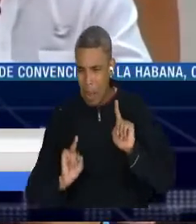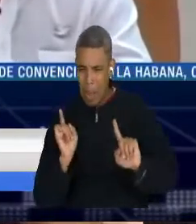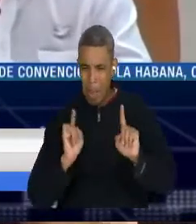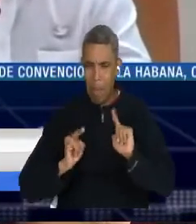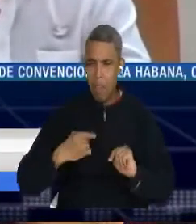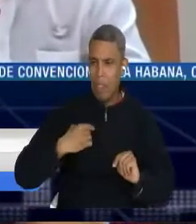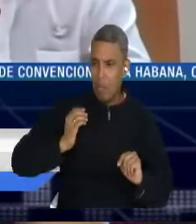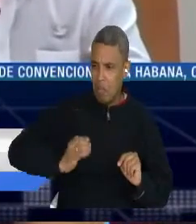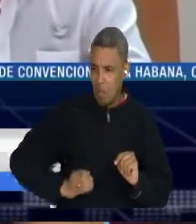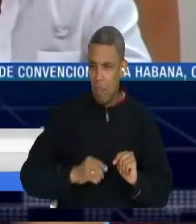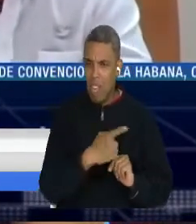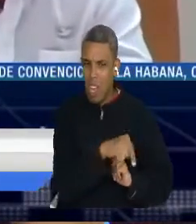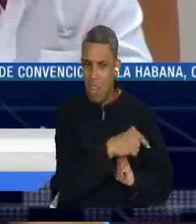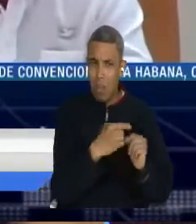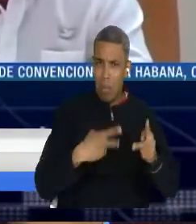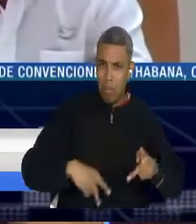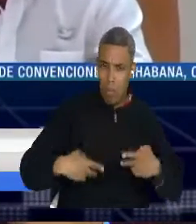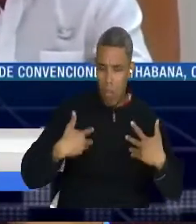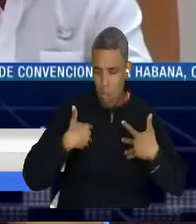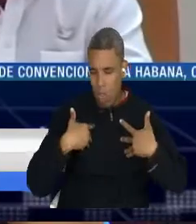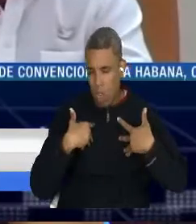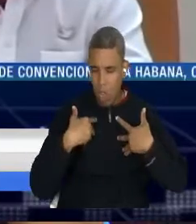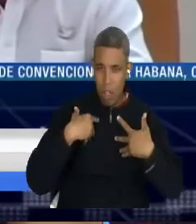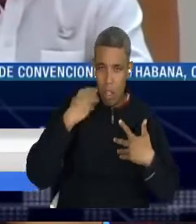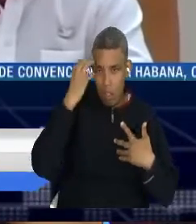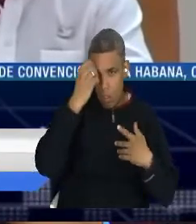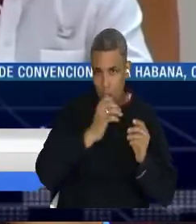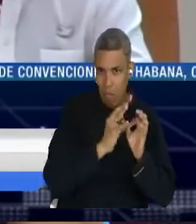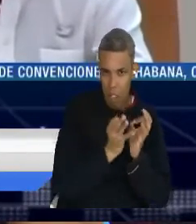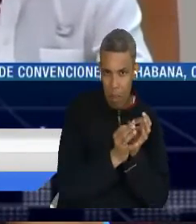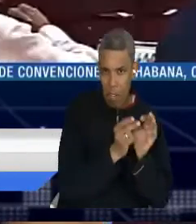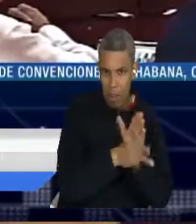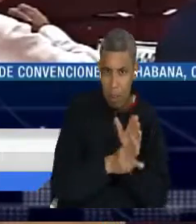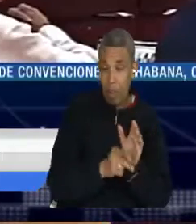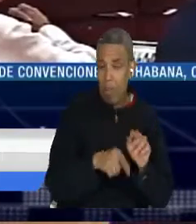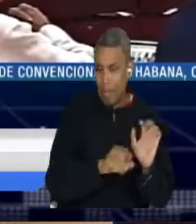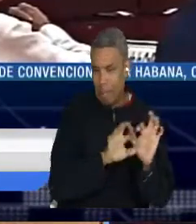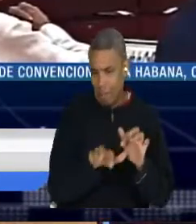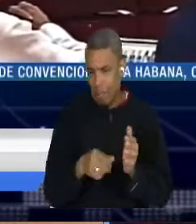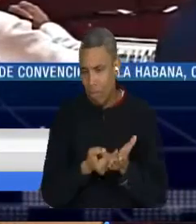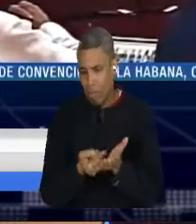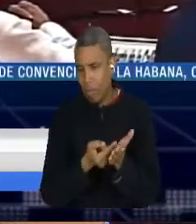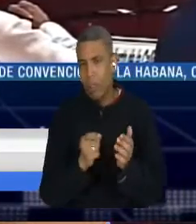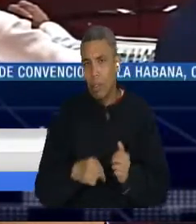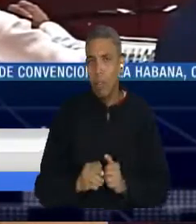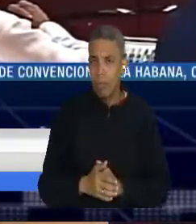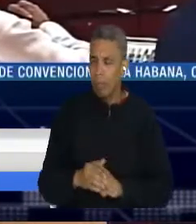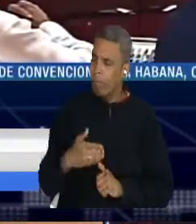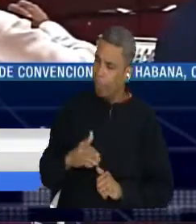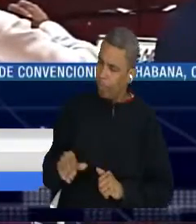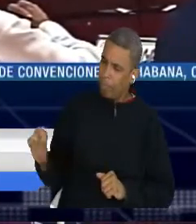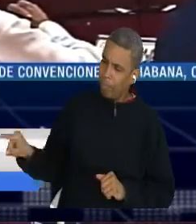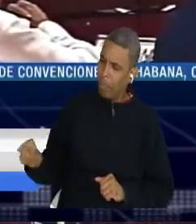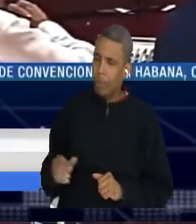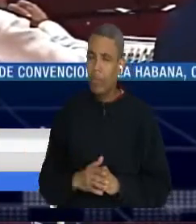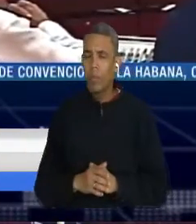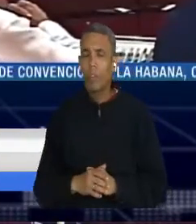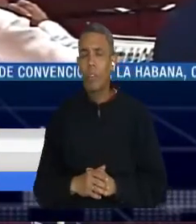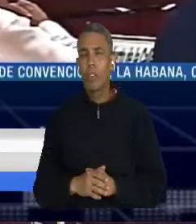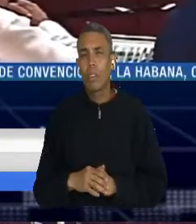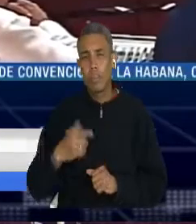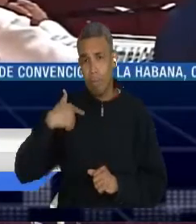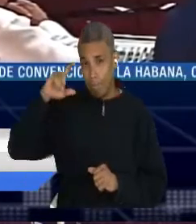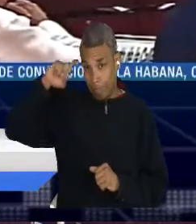los acuerdos van por lo que llaman la vía de fast track. Pero veo que el gobierno está como aprovechando para sacar algunas